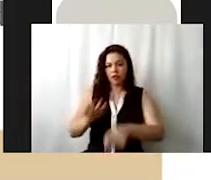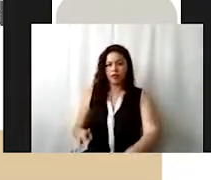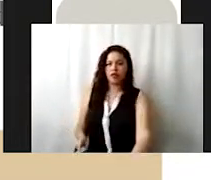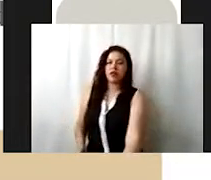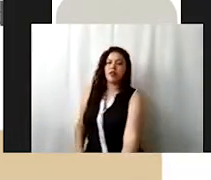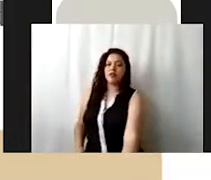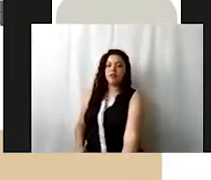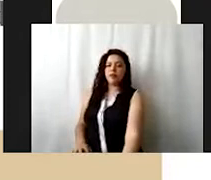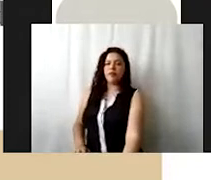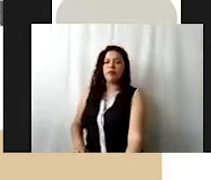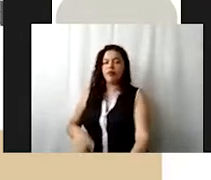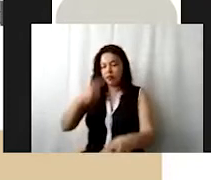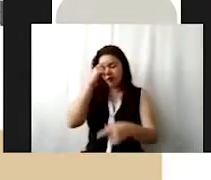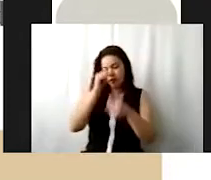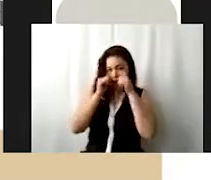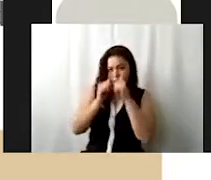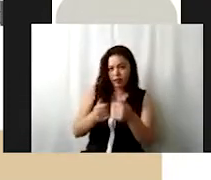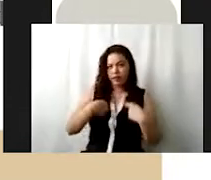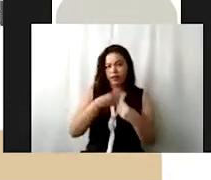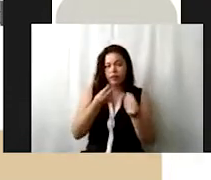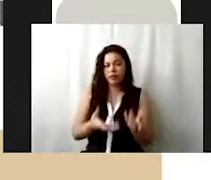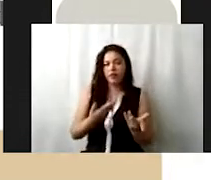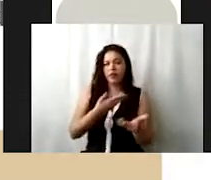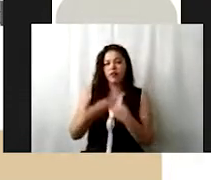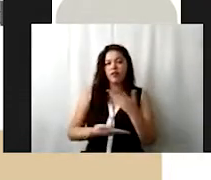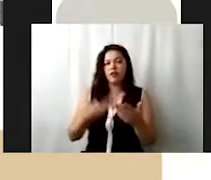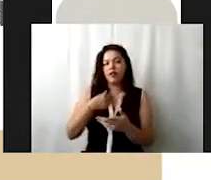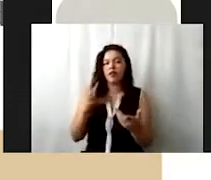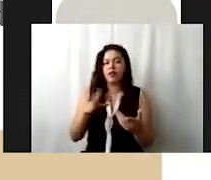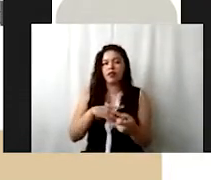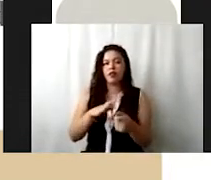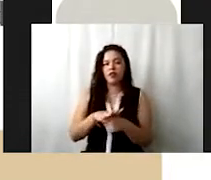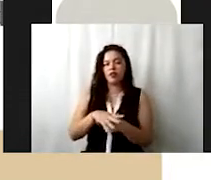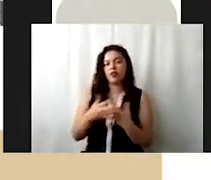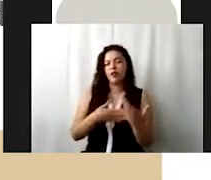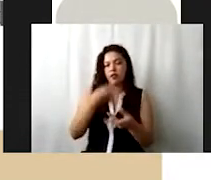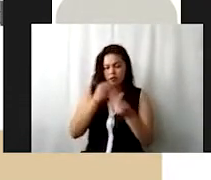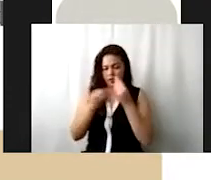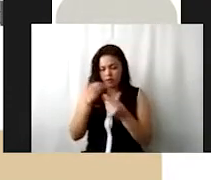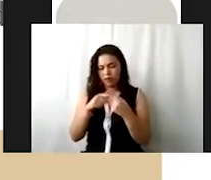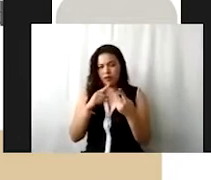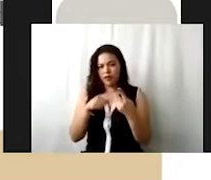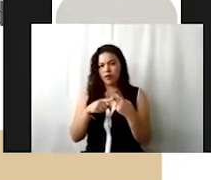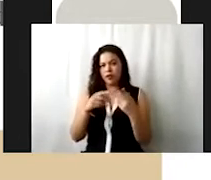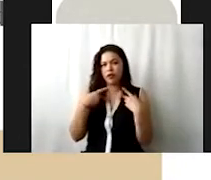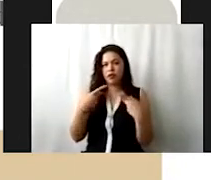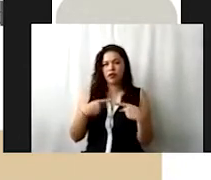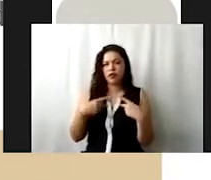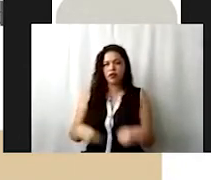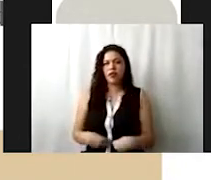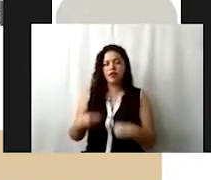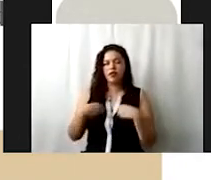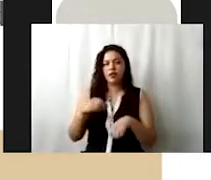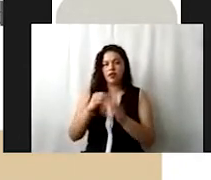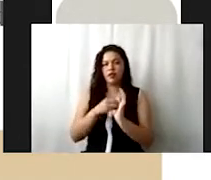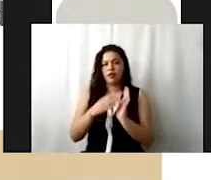darles esa atención, obvio, por los servicios con los que vamos a contar, es el servicio de alimentación, de alojamiento, consulta médica,